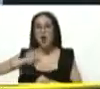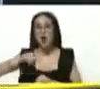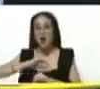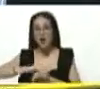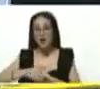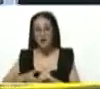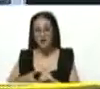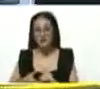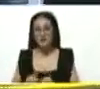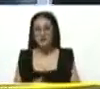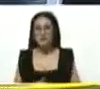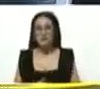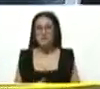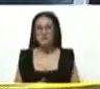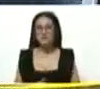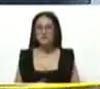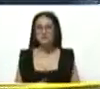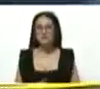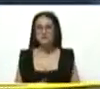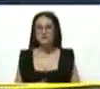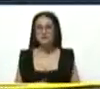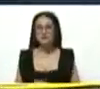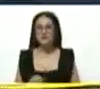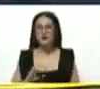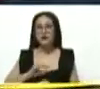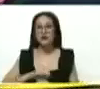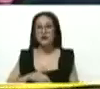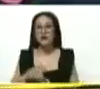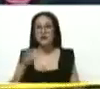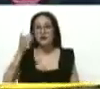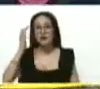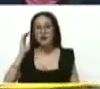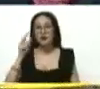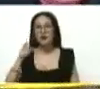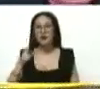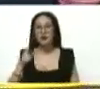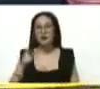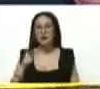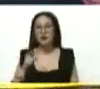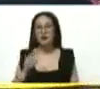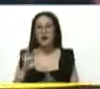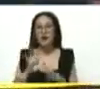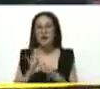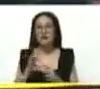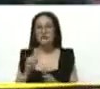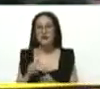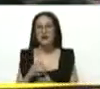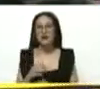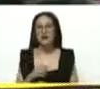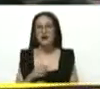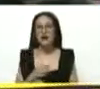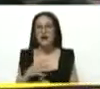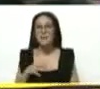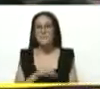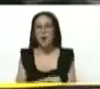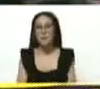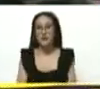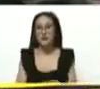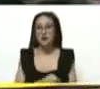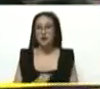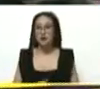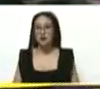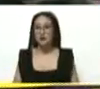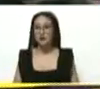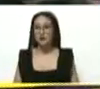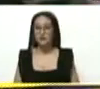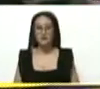Héctor Rodríguez, vicepresidente de Alianzas y Gran Polo Patriótico, el hombre de las alianzas, la almiranta en jefa,